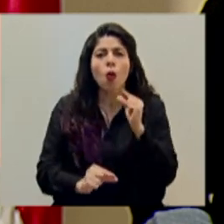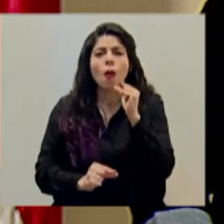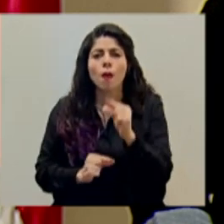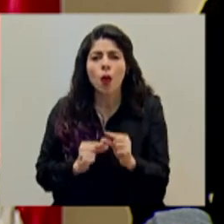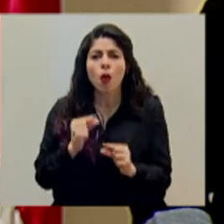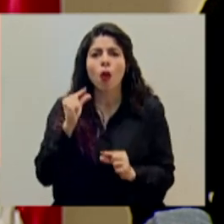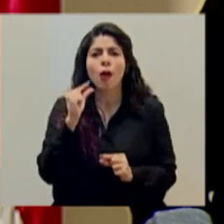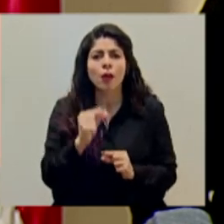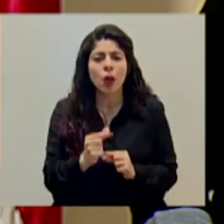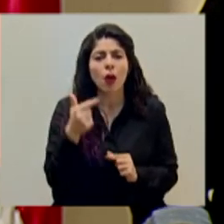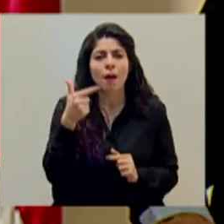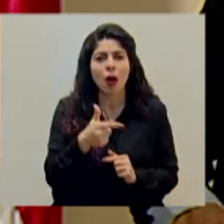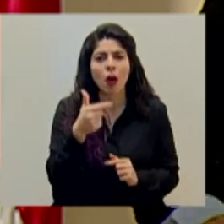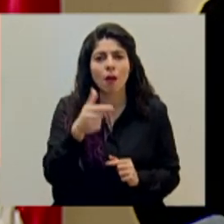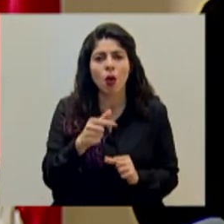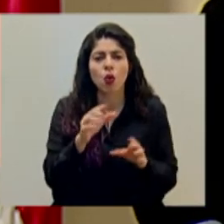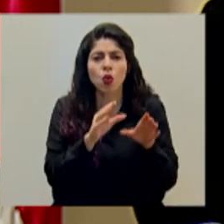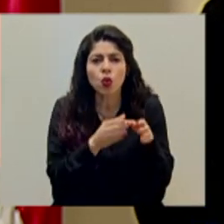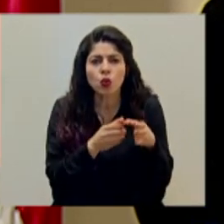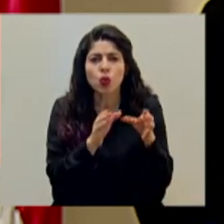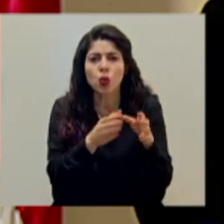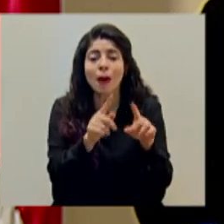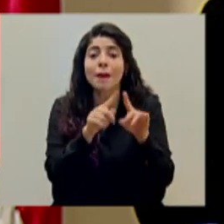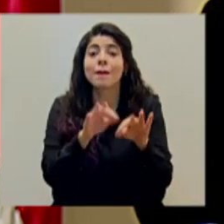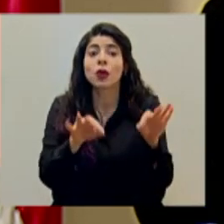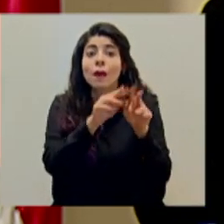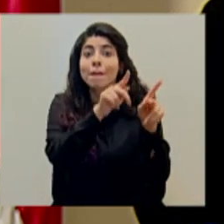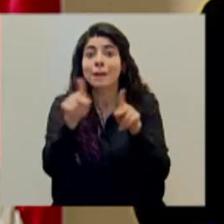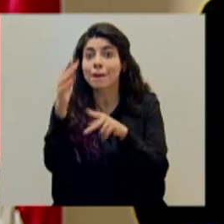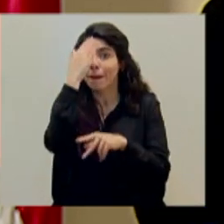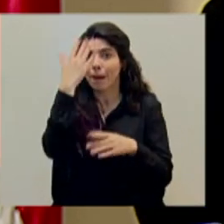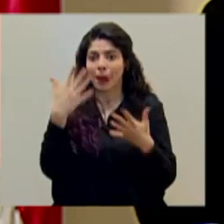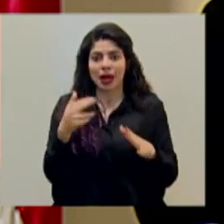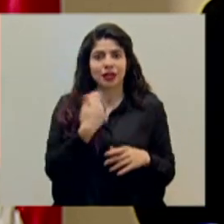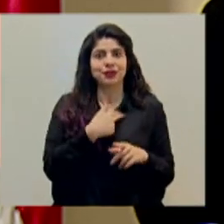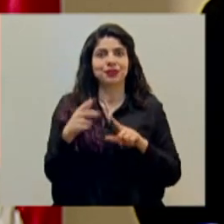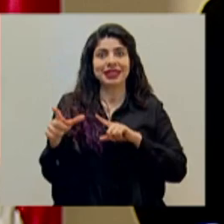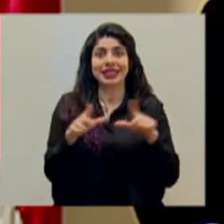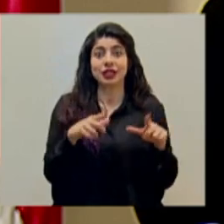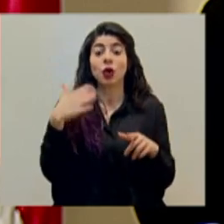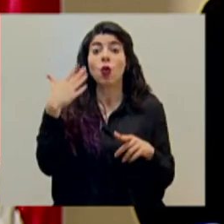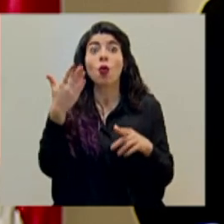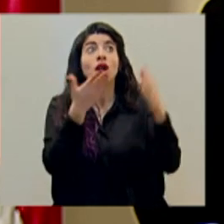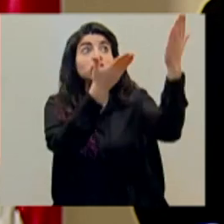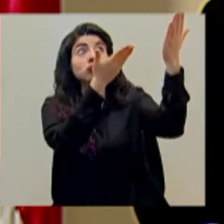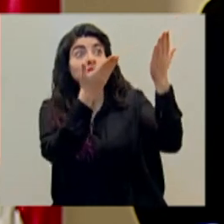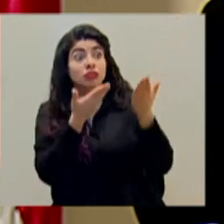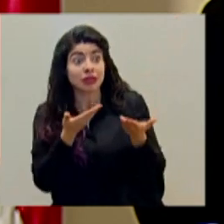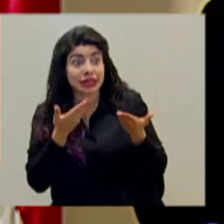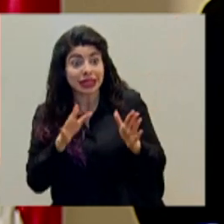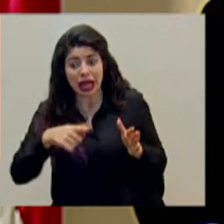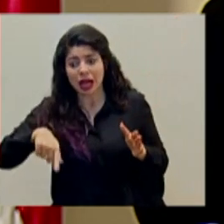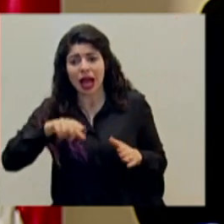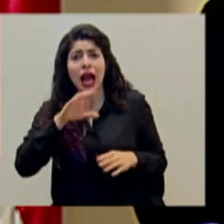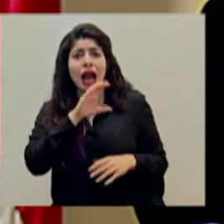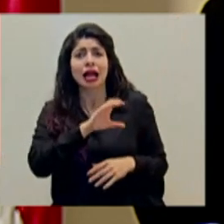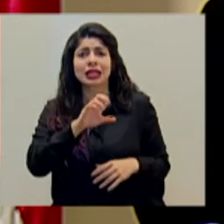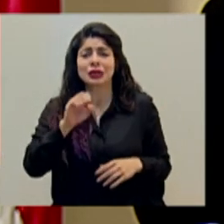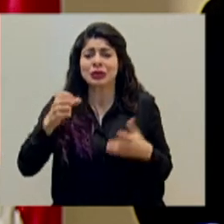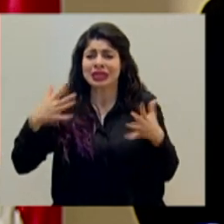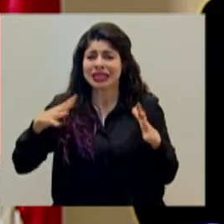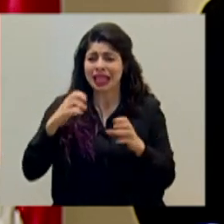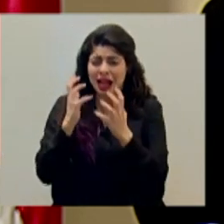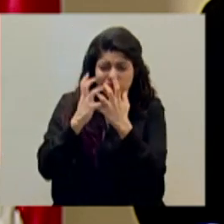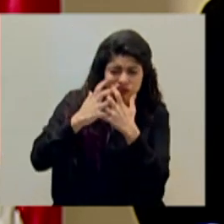progresivamente, pero es importante también que la población sepa que ya estamos listos en el momento que llegue la vacuna, ya la caja costarricense de Seguro Social ha hecho